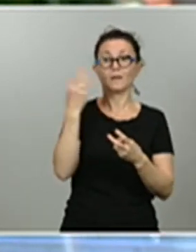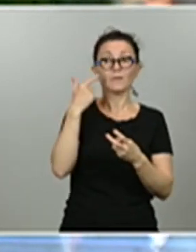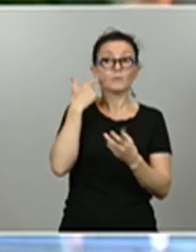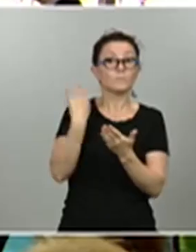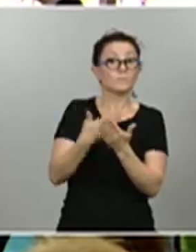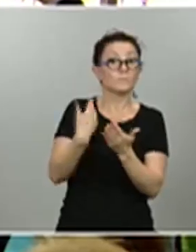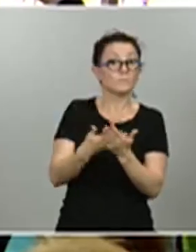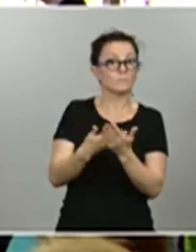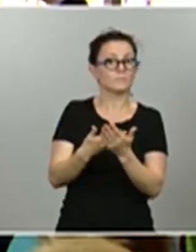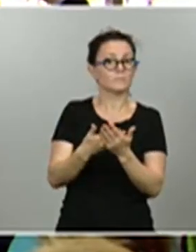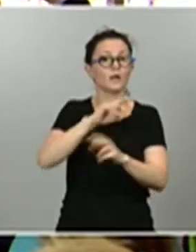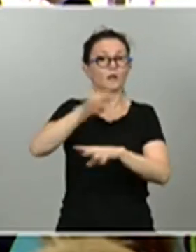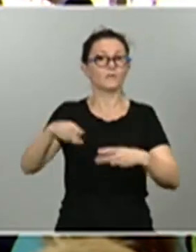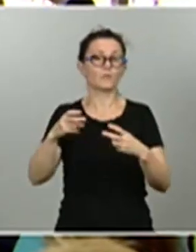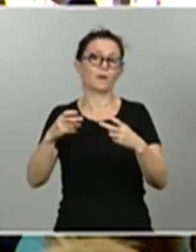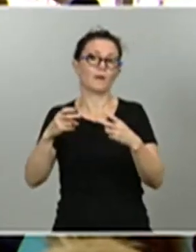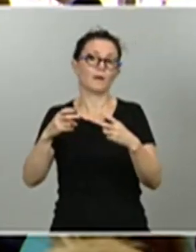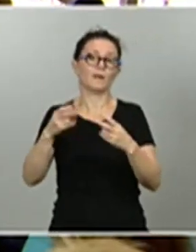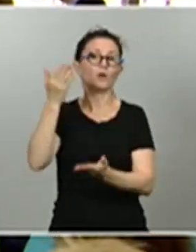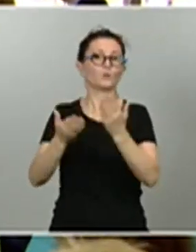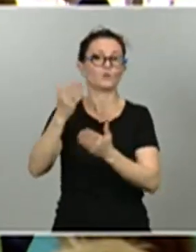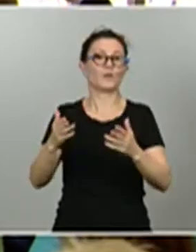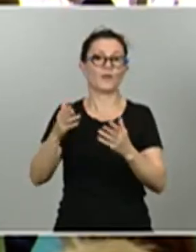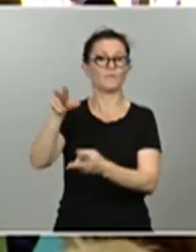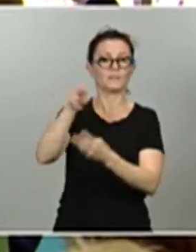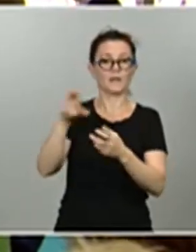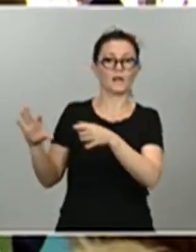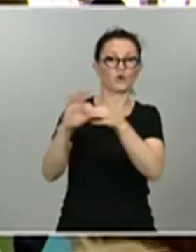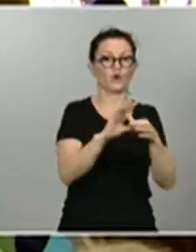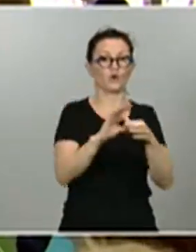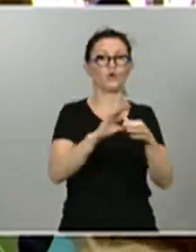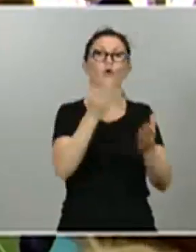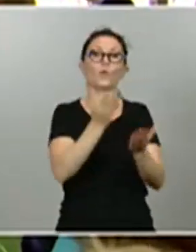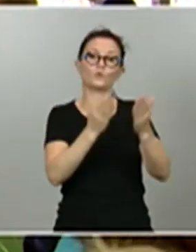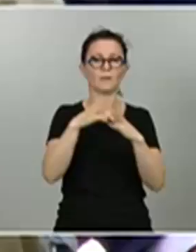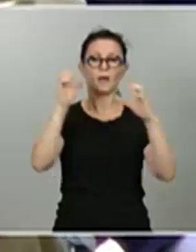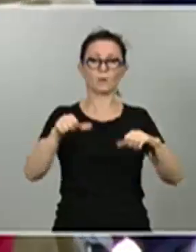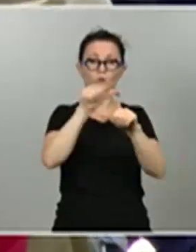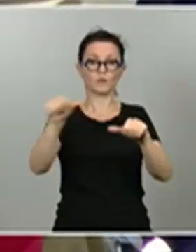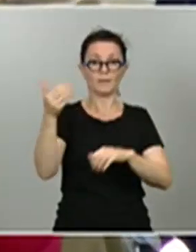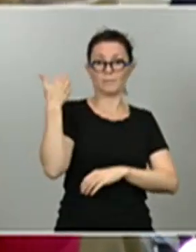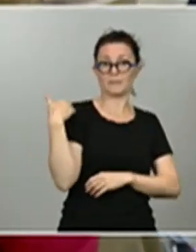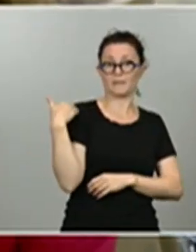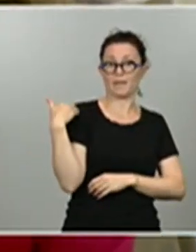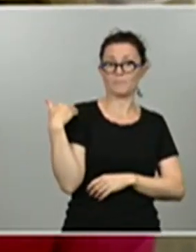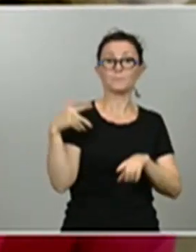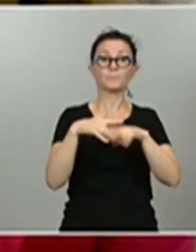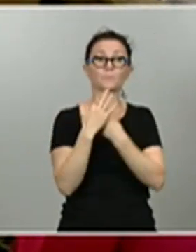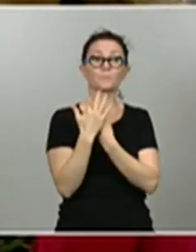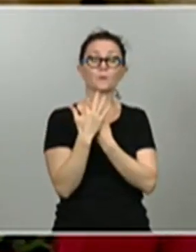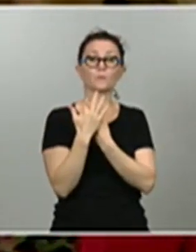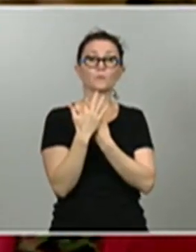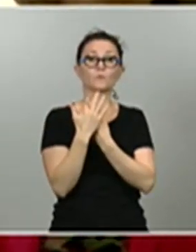necesaria justicia social. Flexibilizar la jornada laboral, incentivar el teletrabajo o digitalizar las empresas